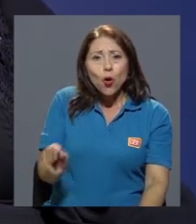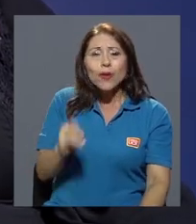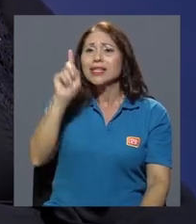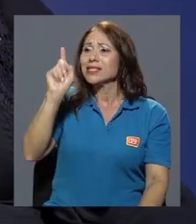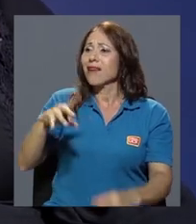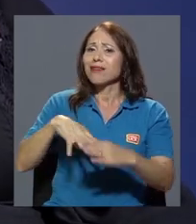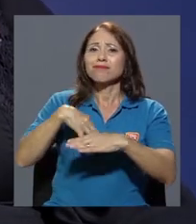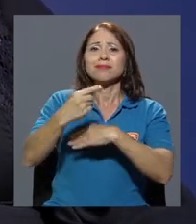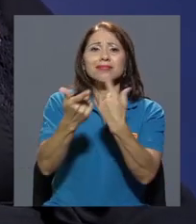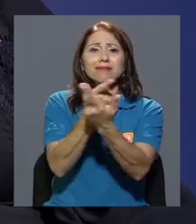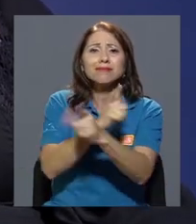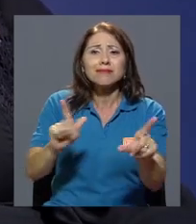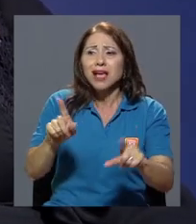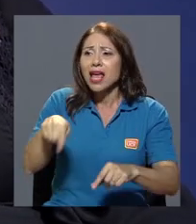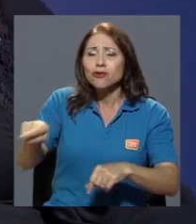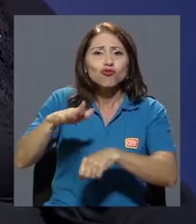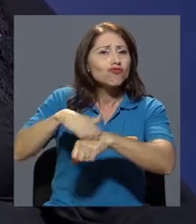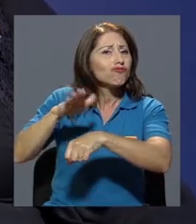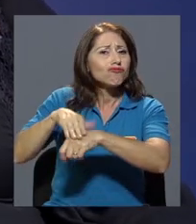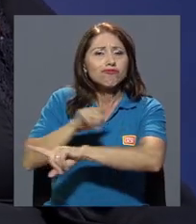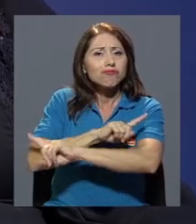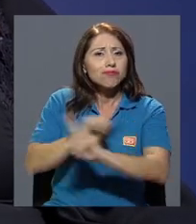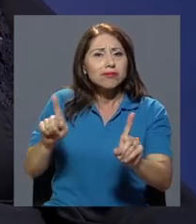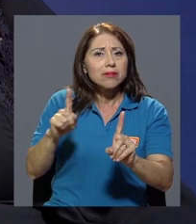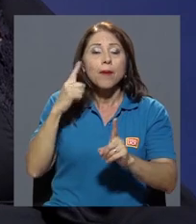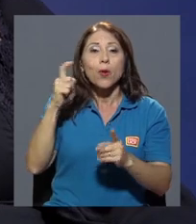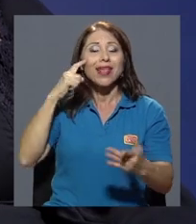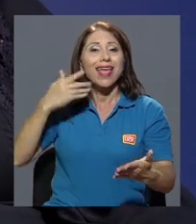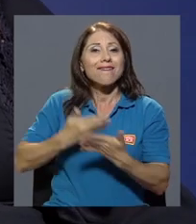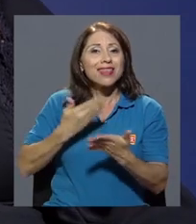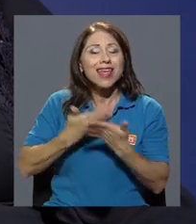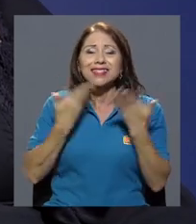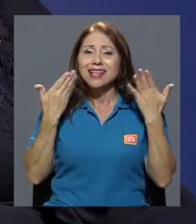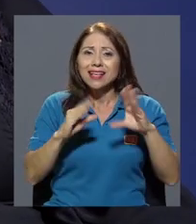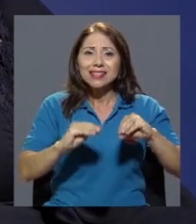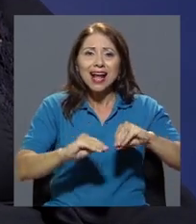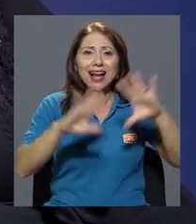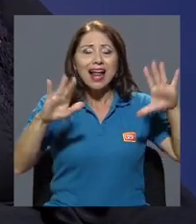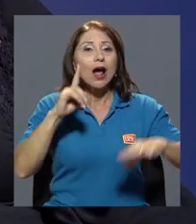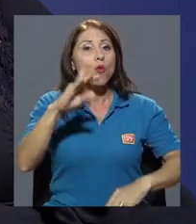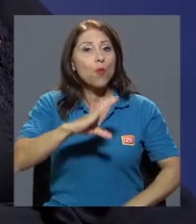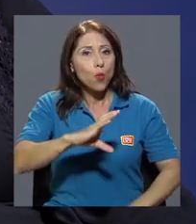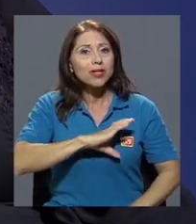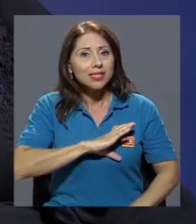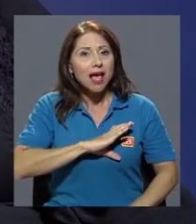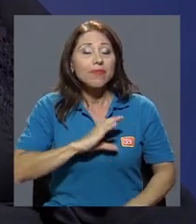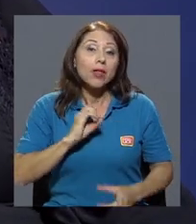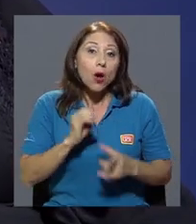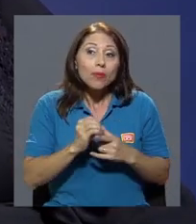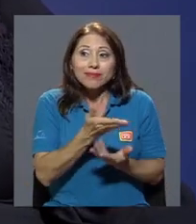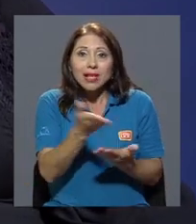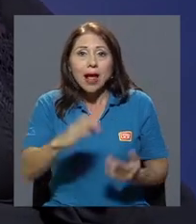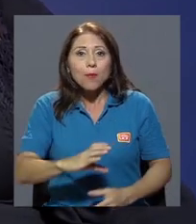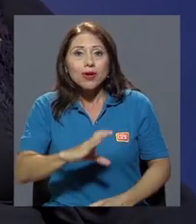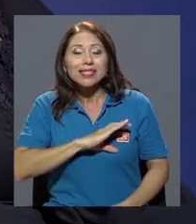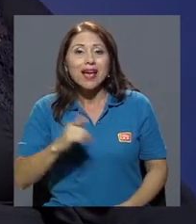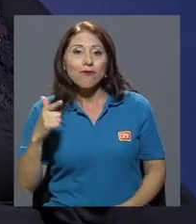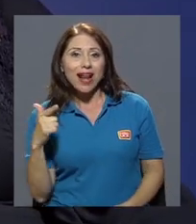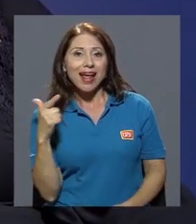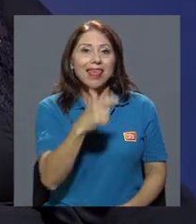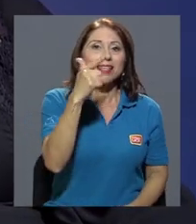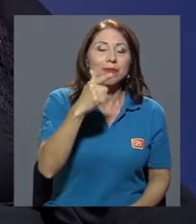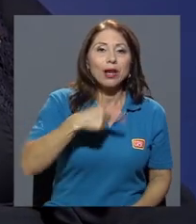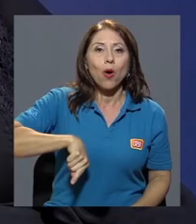liberados y que no son culpables porque las evidencias están más de claras que fue un policía, la policía, que